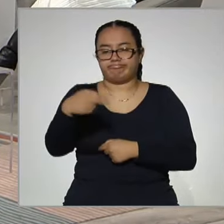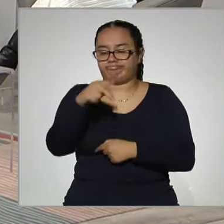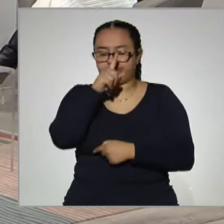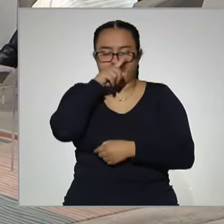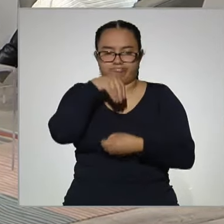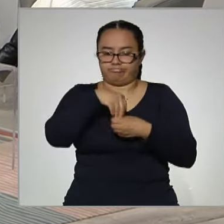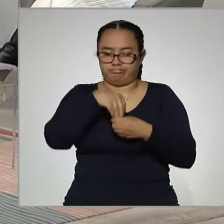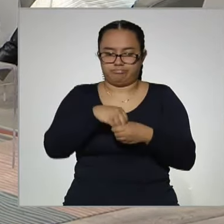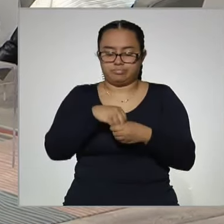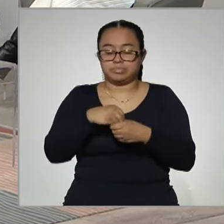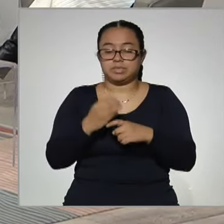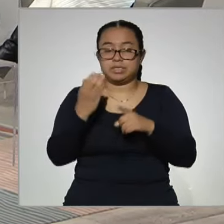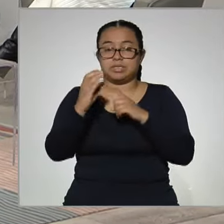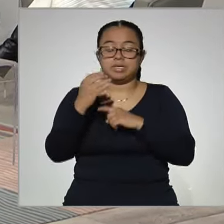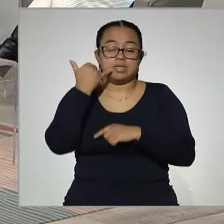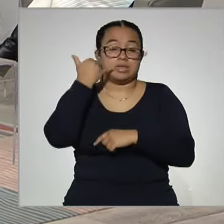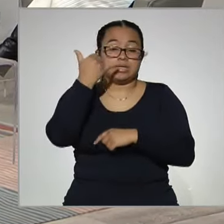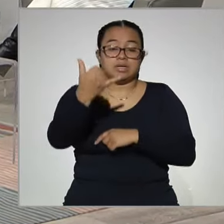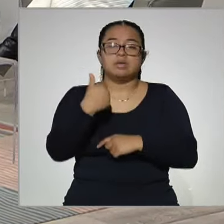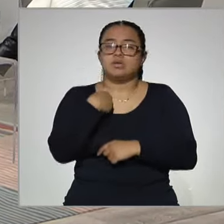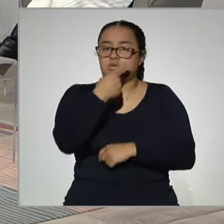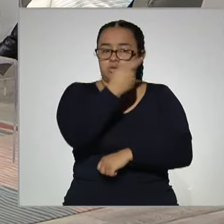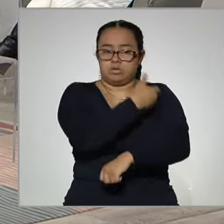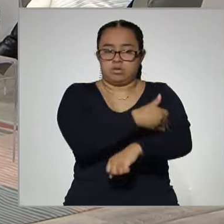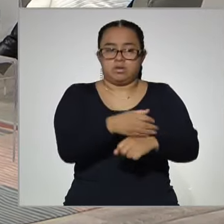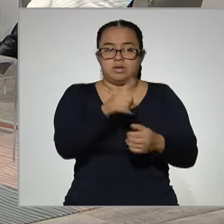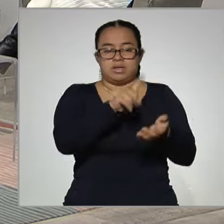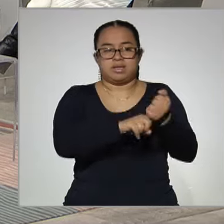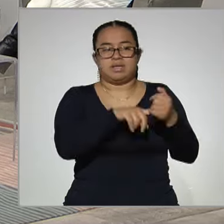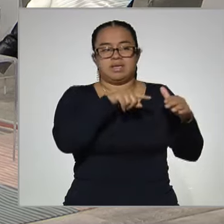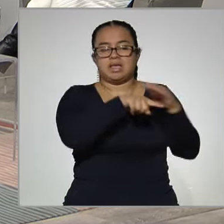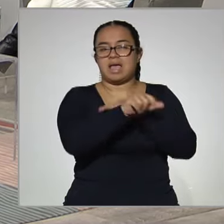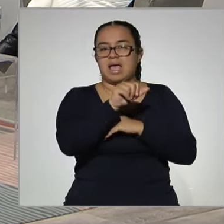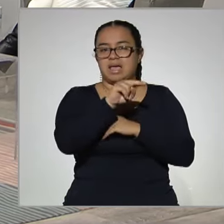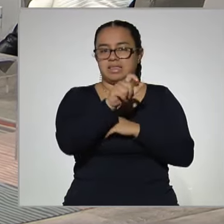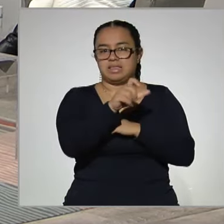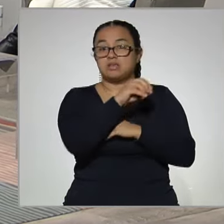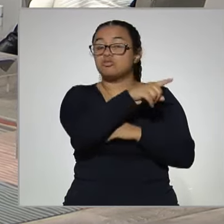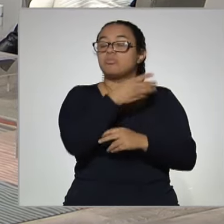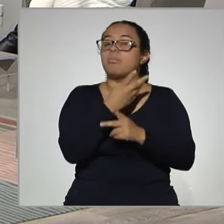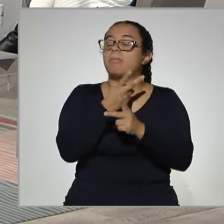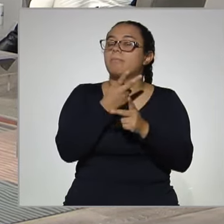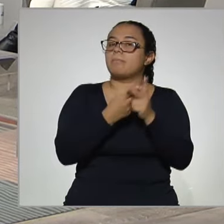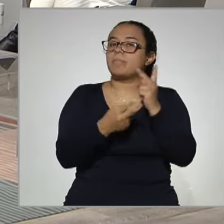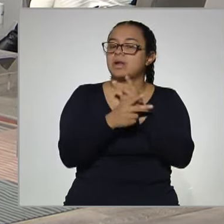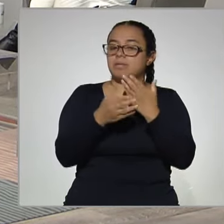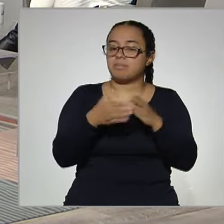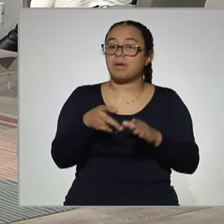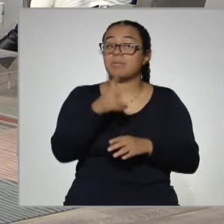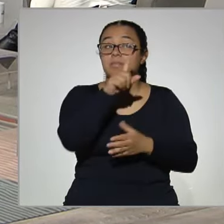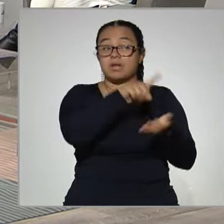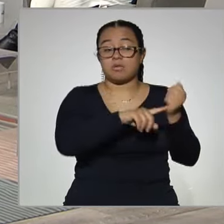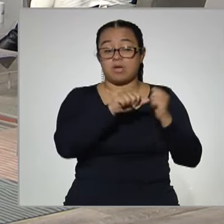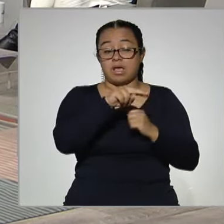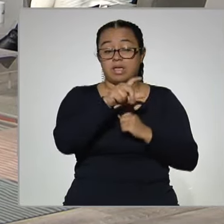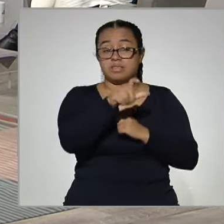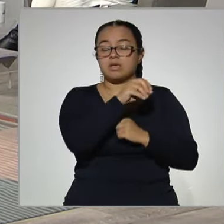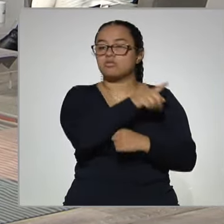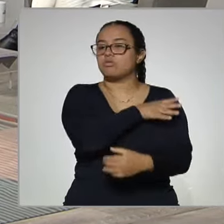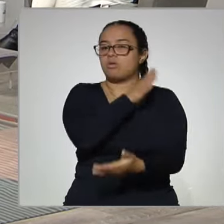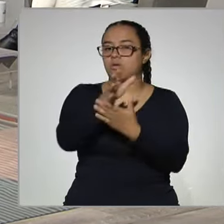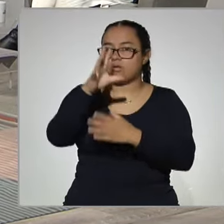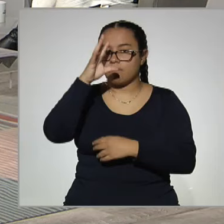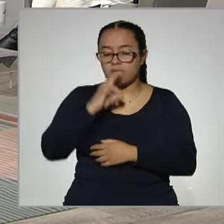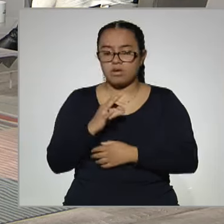que nos llamó y nos dice, Tengo un familiar en un anexo. Él se registró en la prepa abierta, pero como está en el anexo, no pudo asistir.